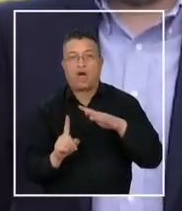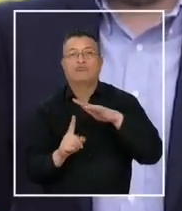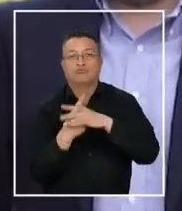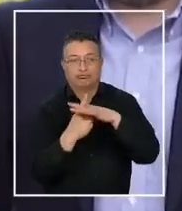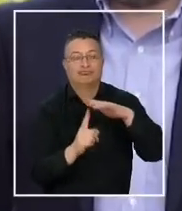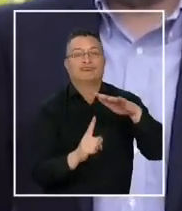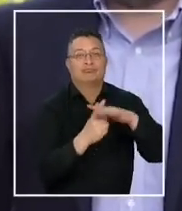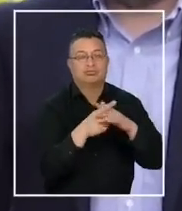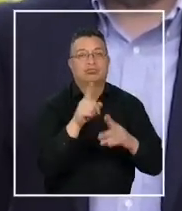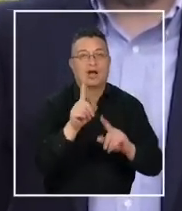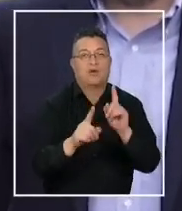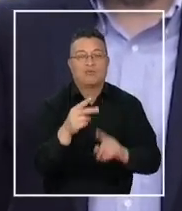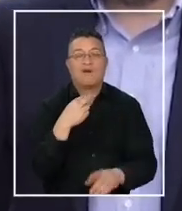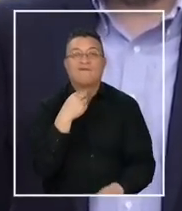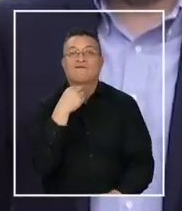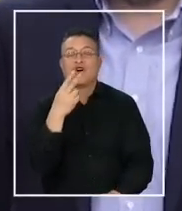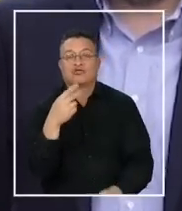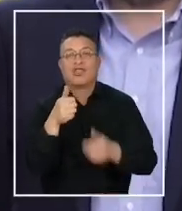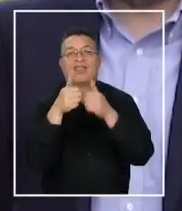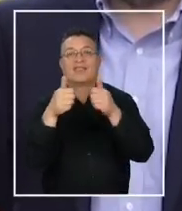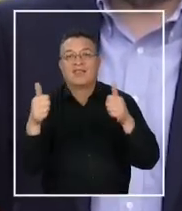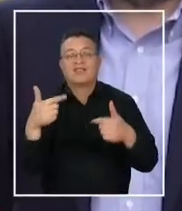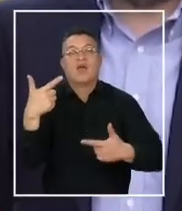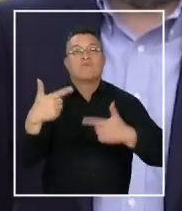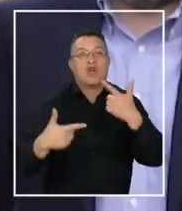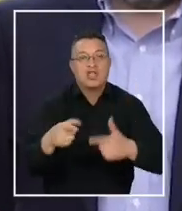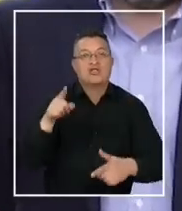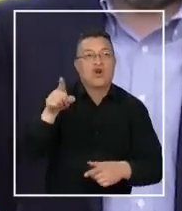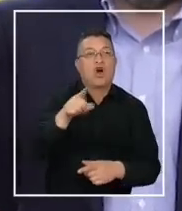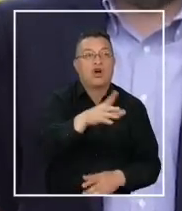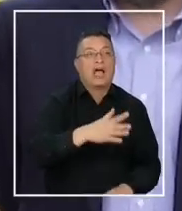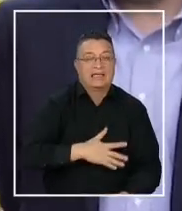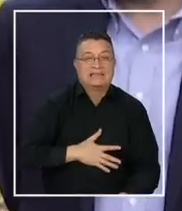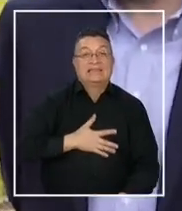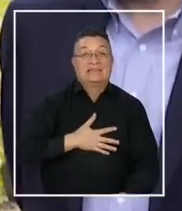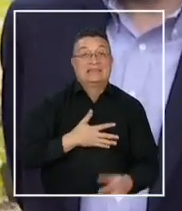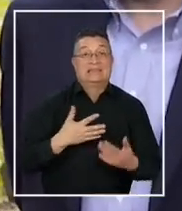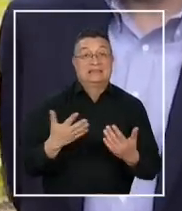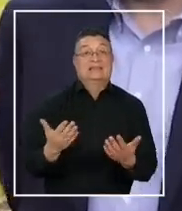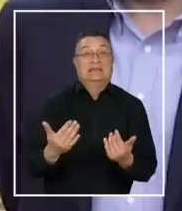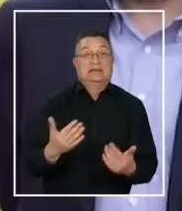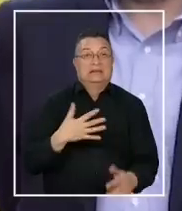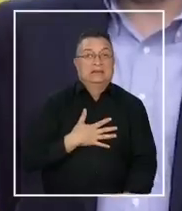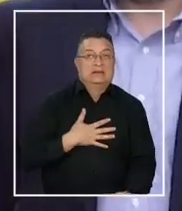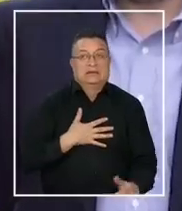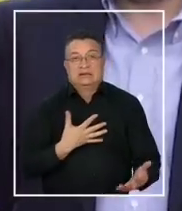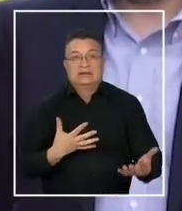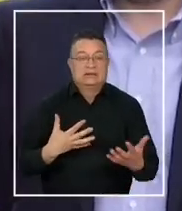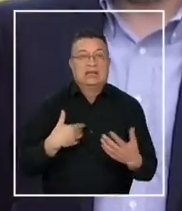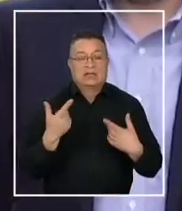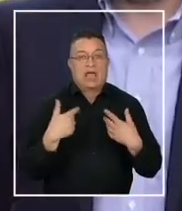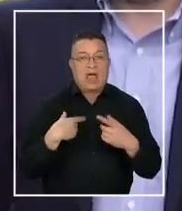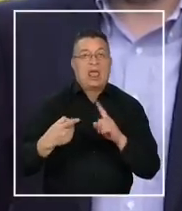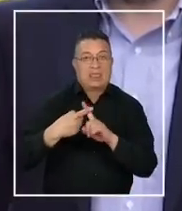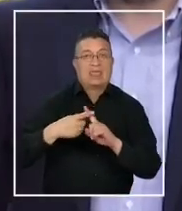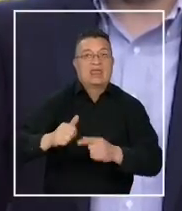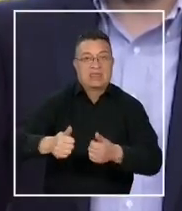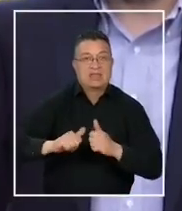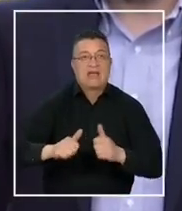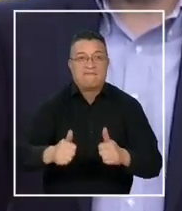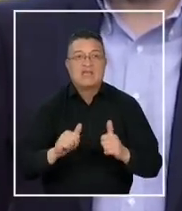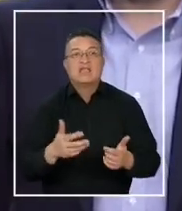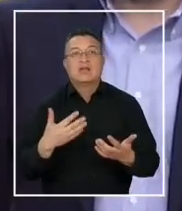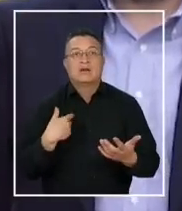voces de dirigentes políticos de otros sectores que se sienten en la necesidad de estar desafiando, de estar